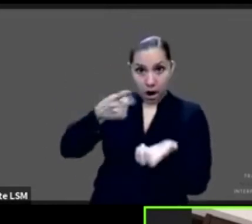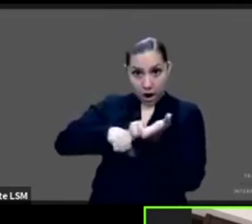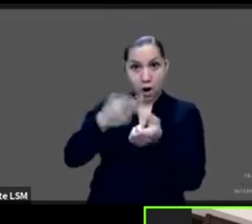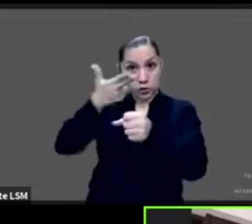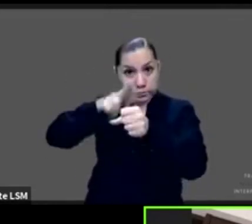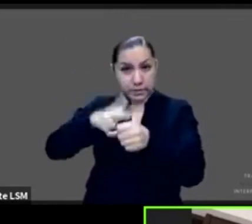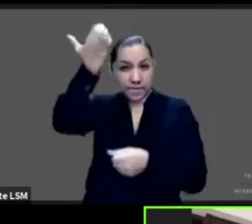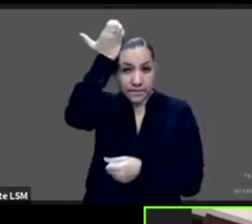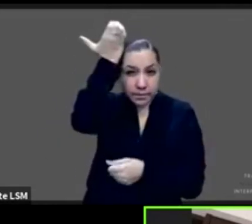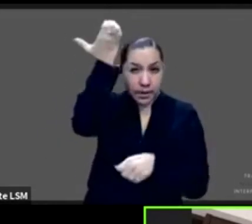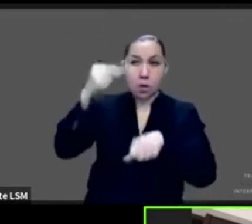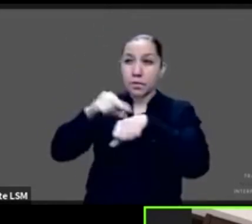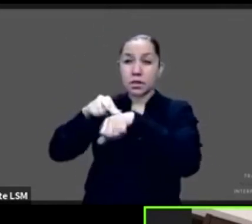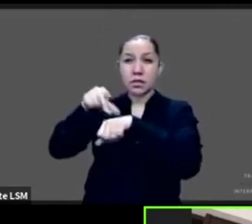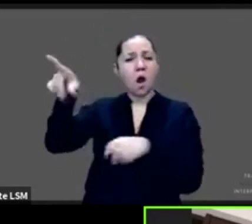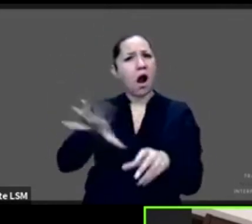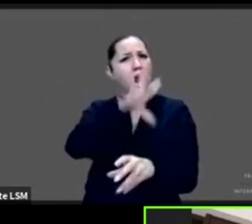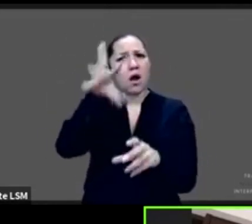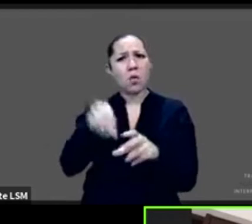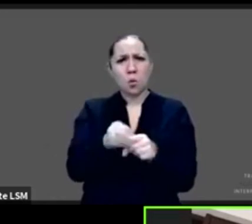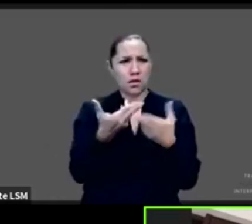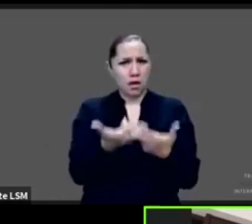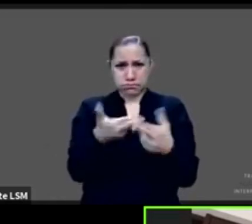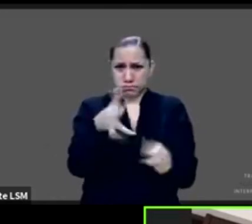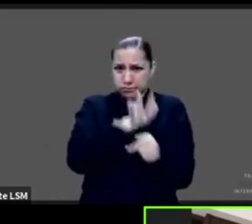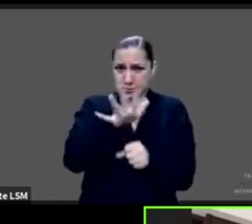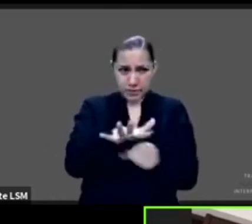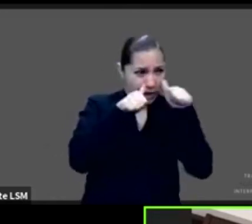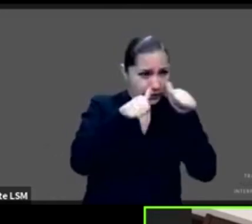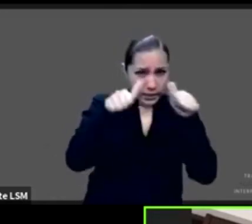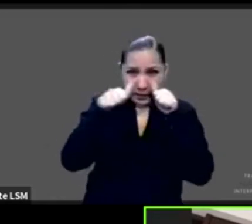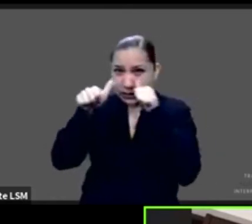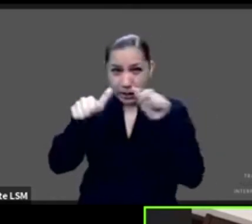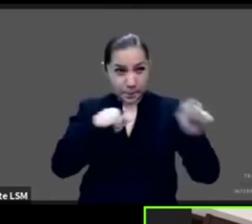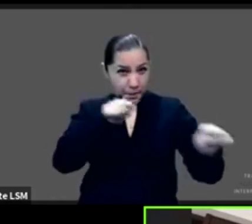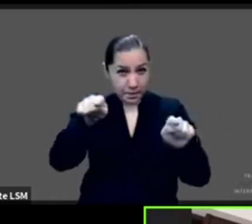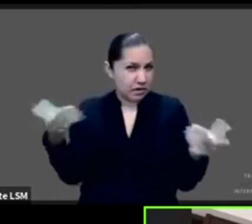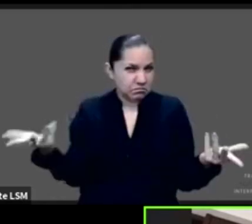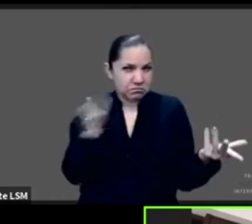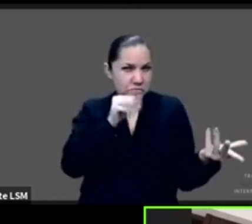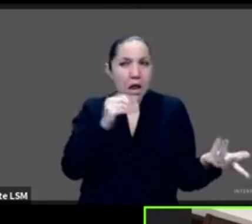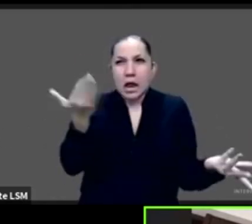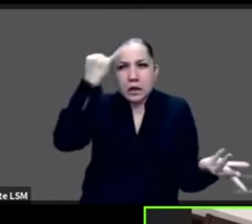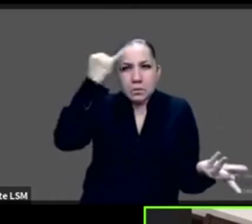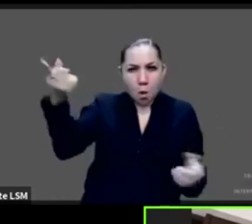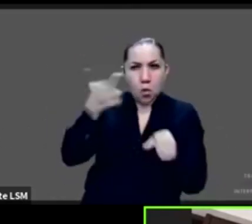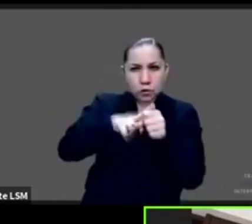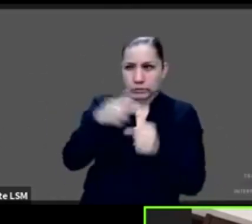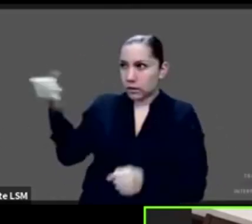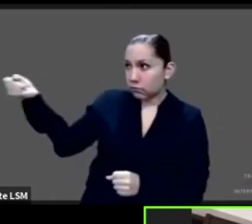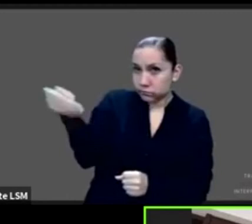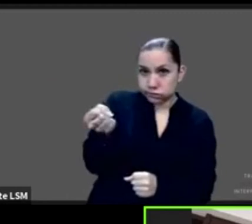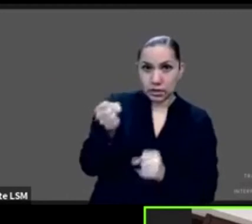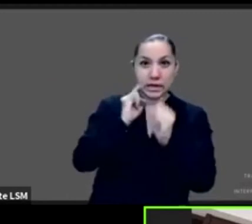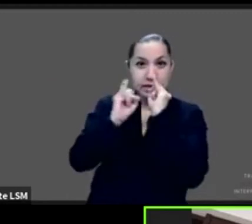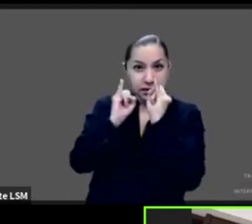las facilidades para poder tener a disponibilidad pues un intérprete en lengua de señas mexicana, todos los formatos y todo